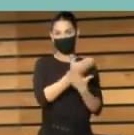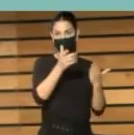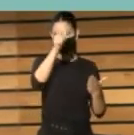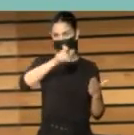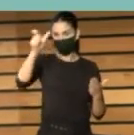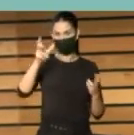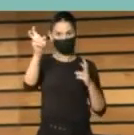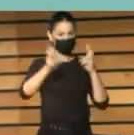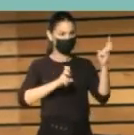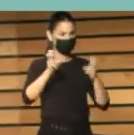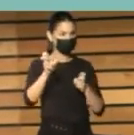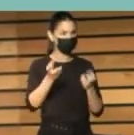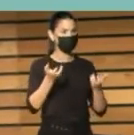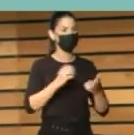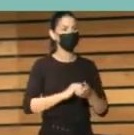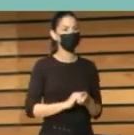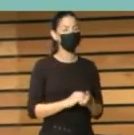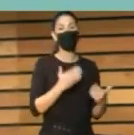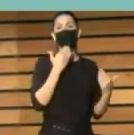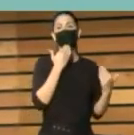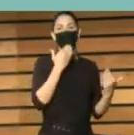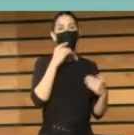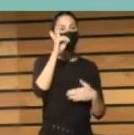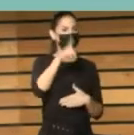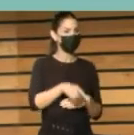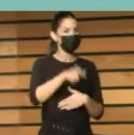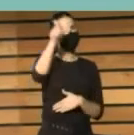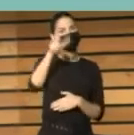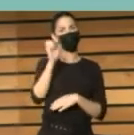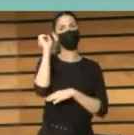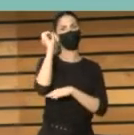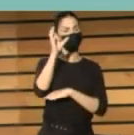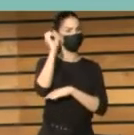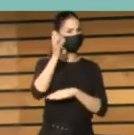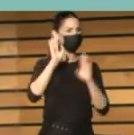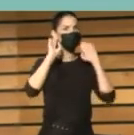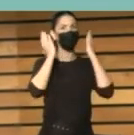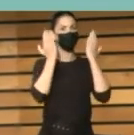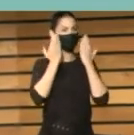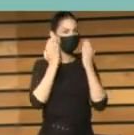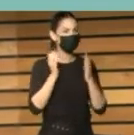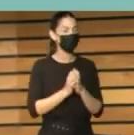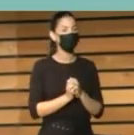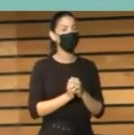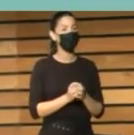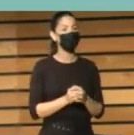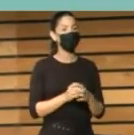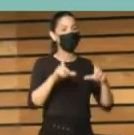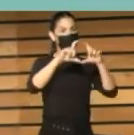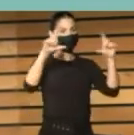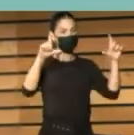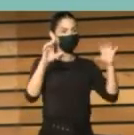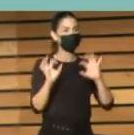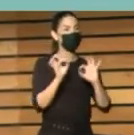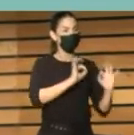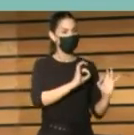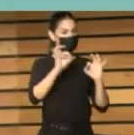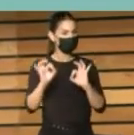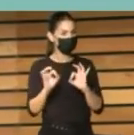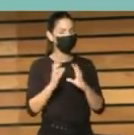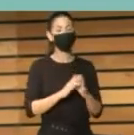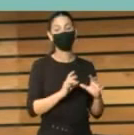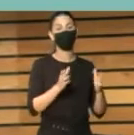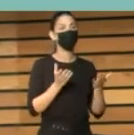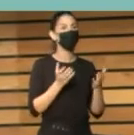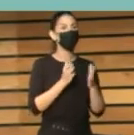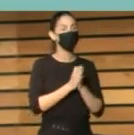Y gracias, por supuesto, a todos los ponentes de este Congreso, al Comité Organizador, mis compañeros, al Comité Científico, al